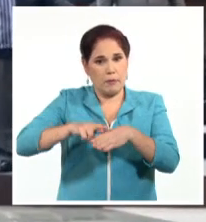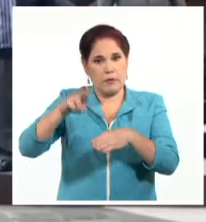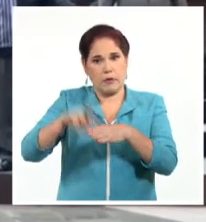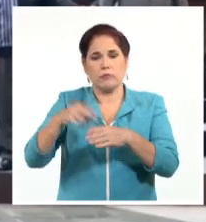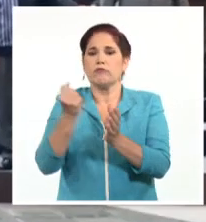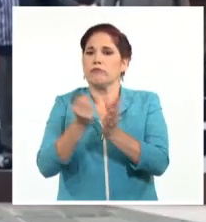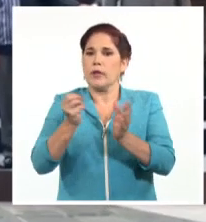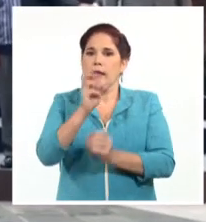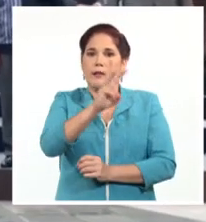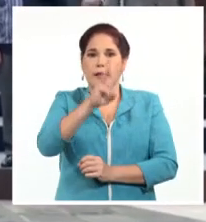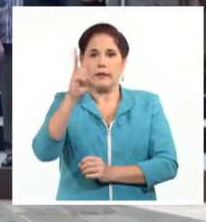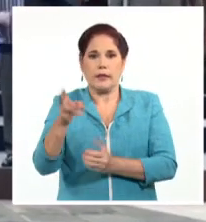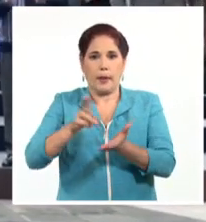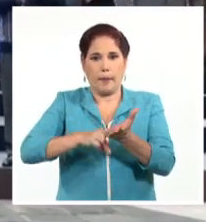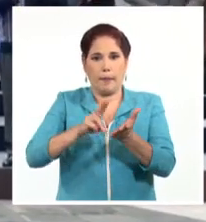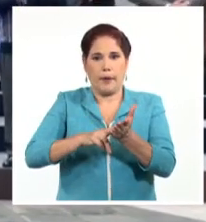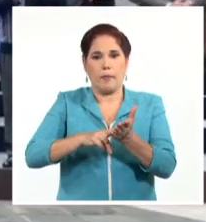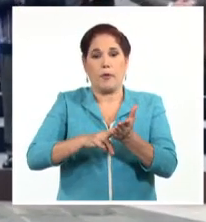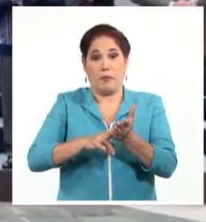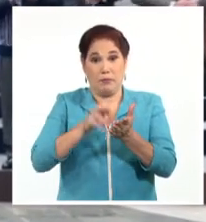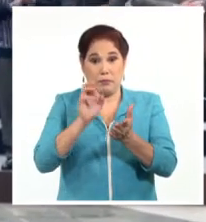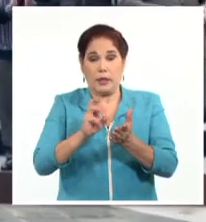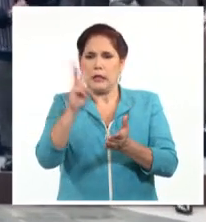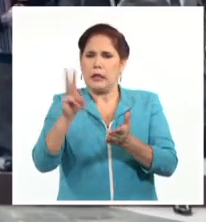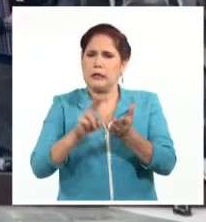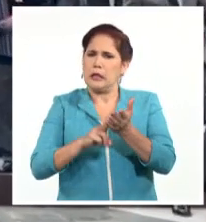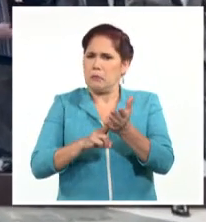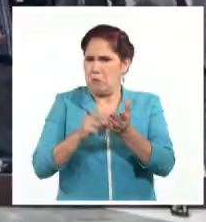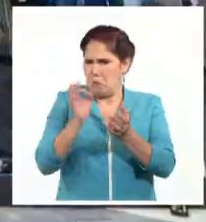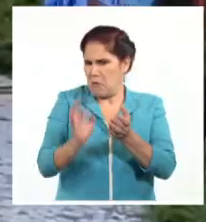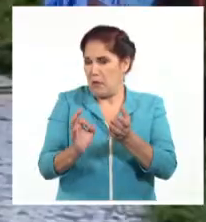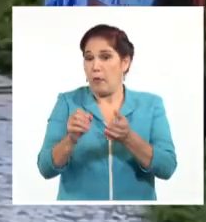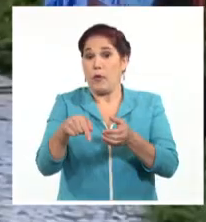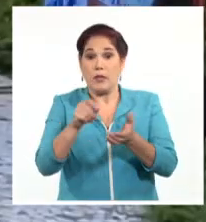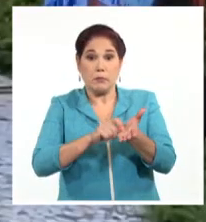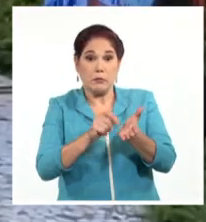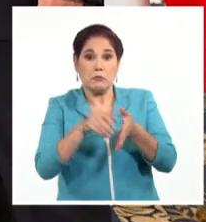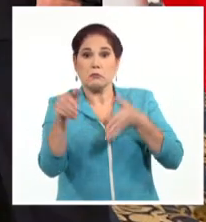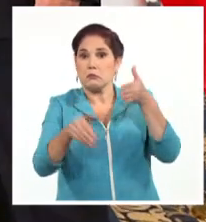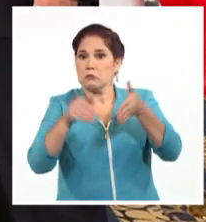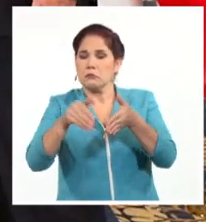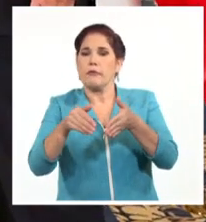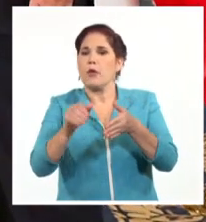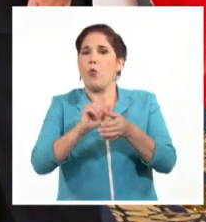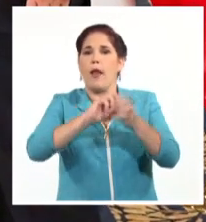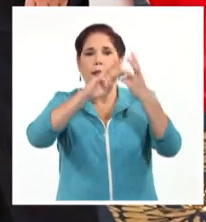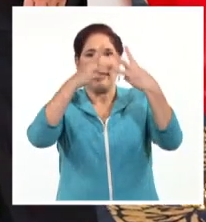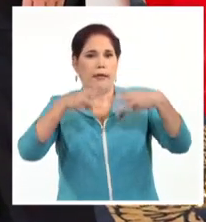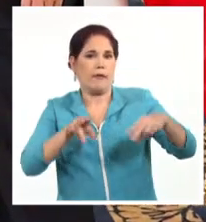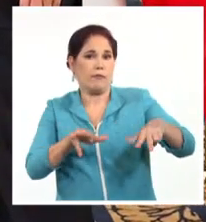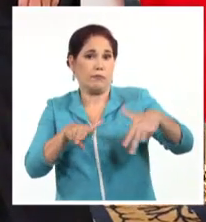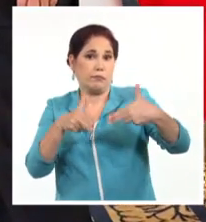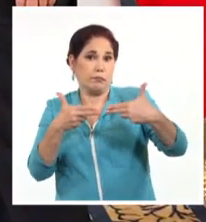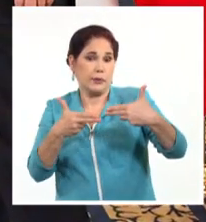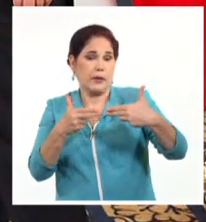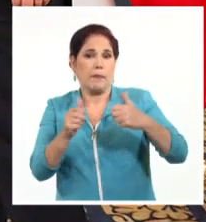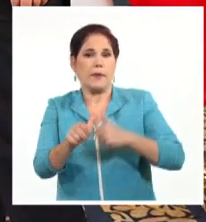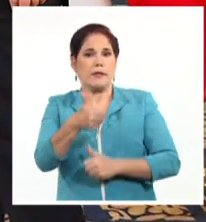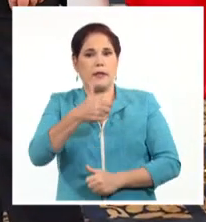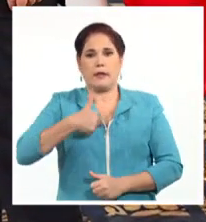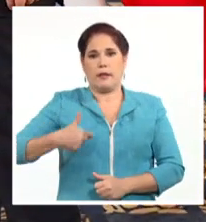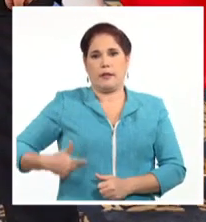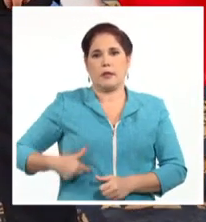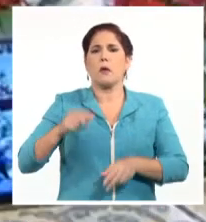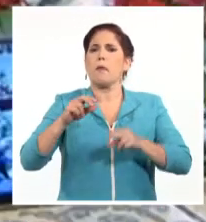oficial de los 33 países miembros. Además, la cita contará con la participación de manera virtual del presidente de China, Xi Jinping.